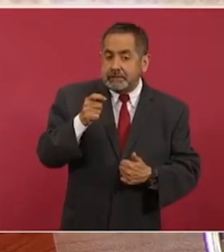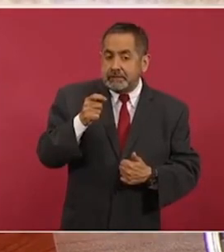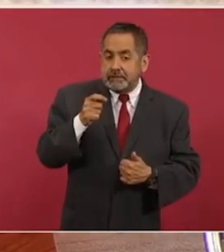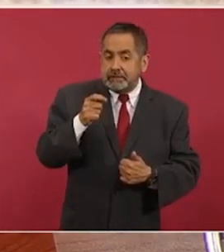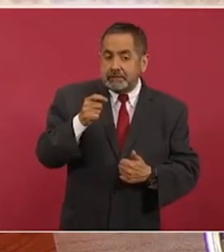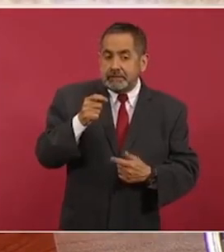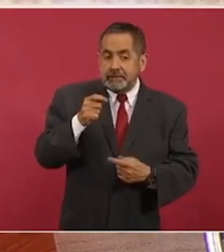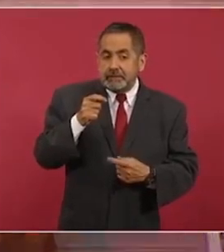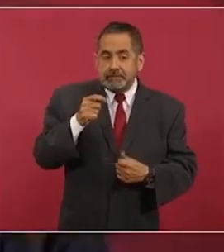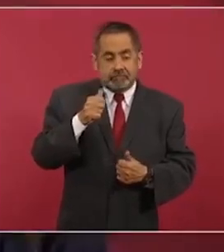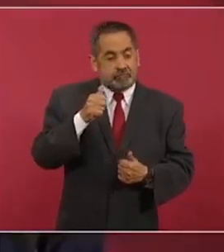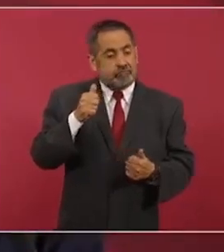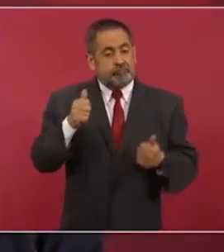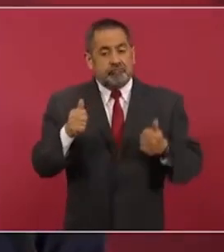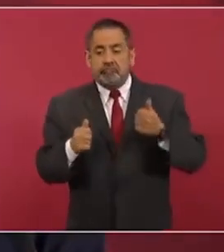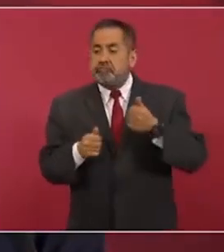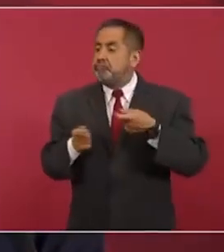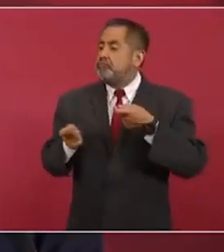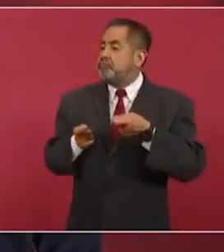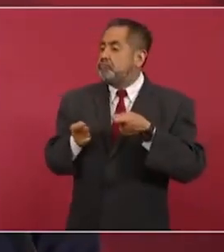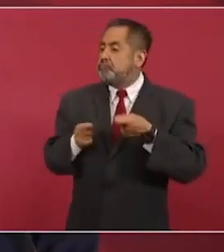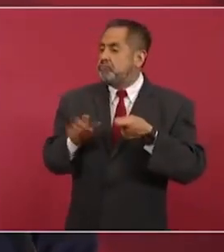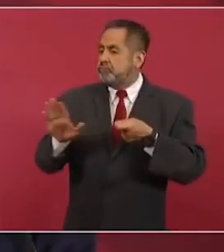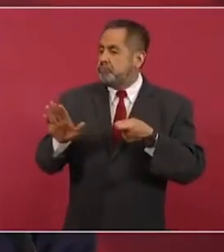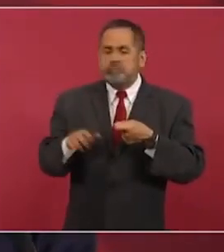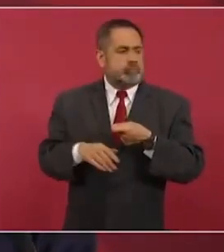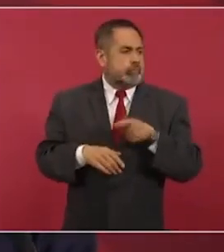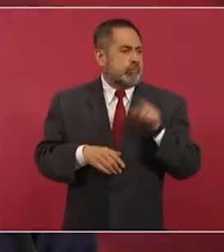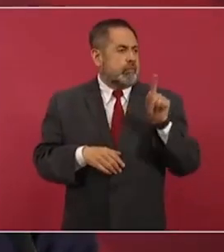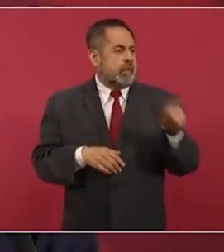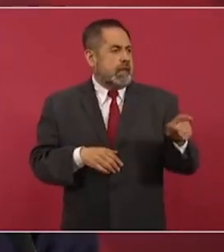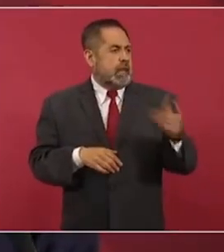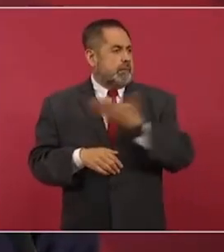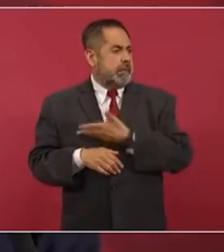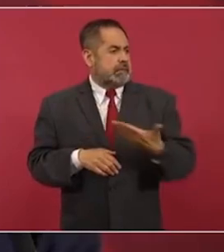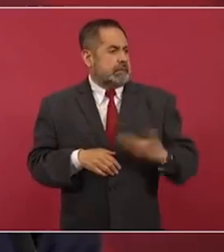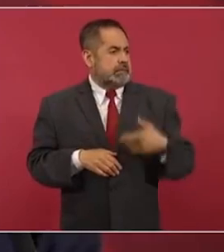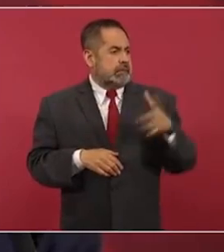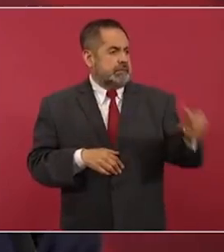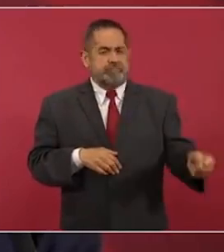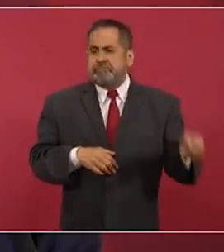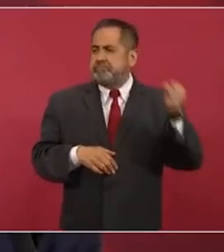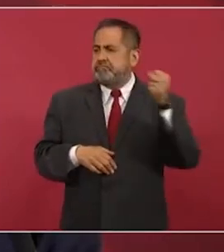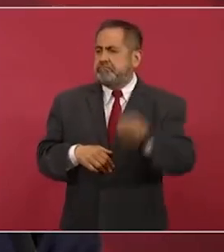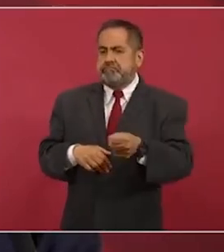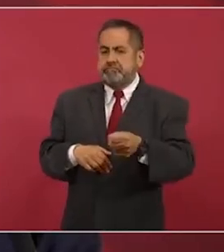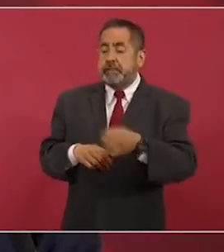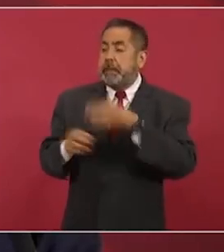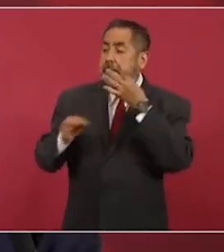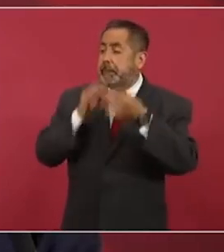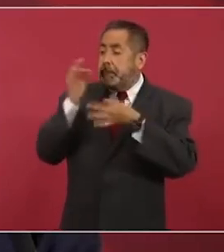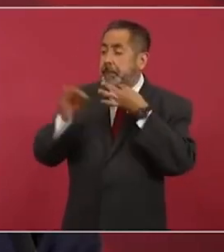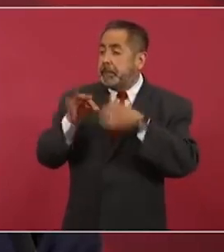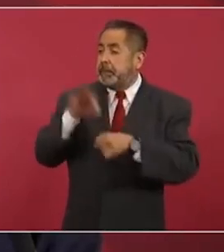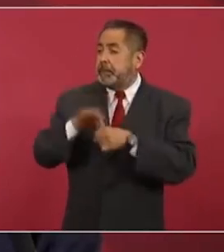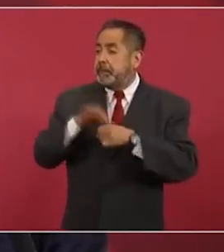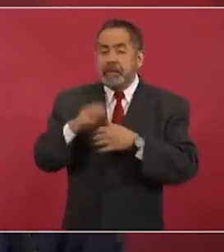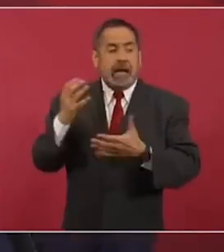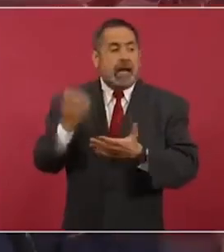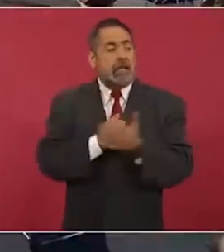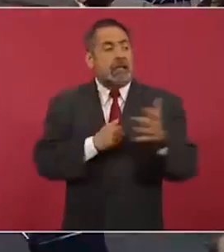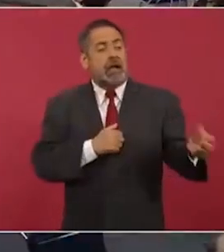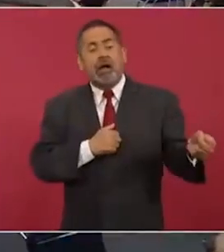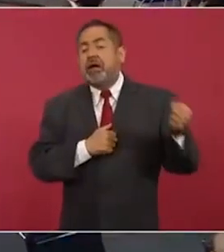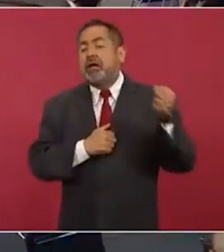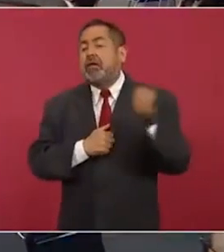llegaron a imponer presidentes y el